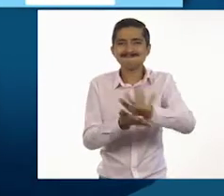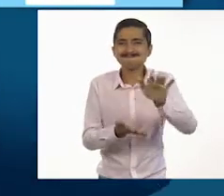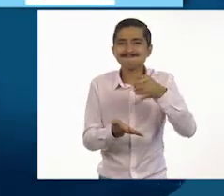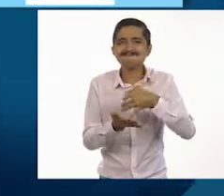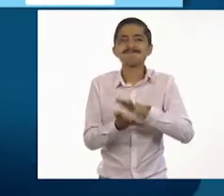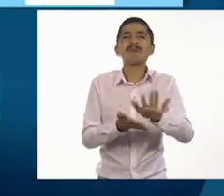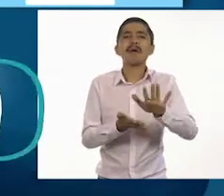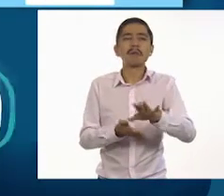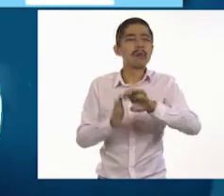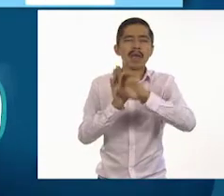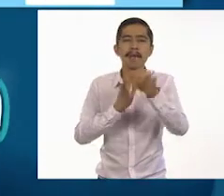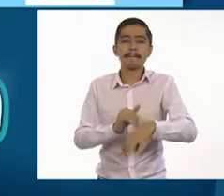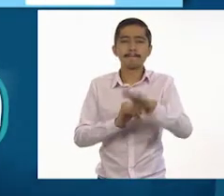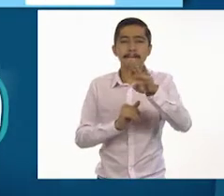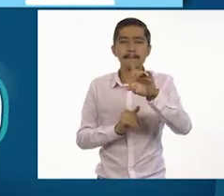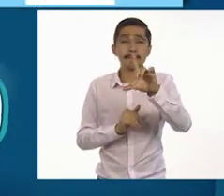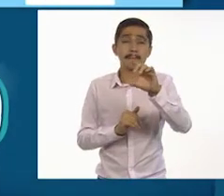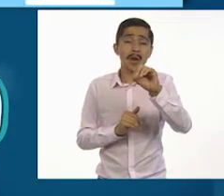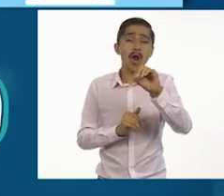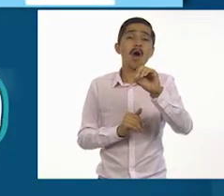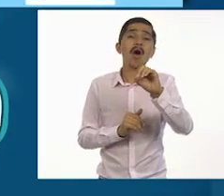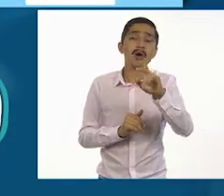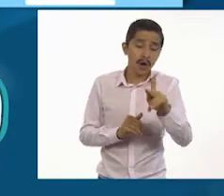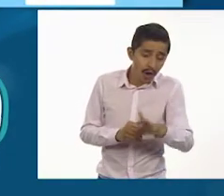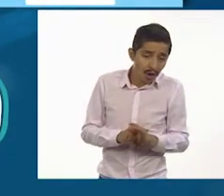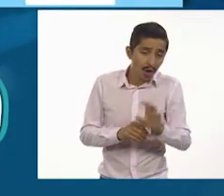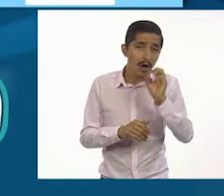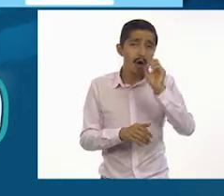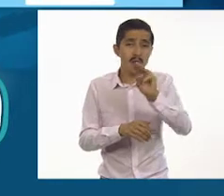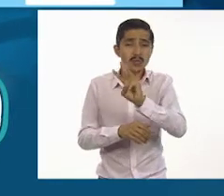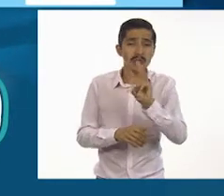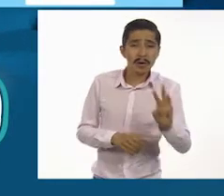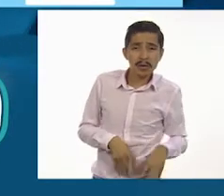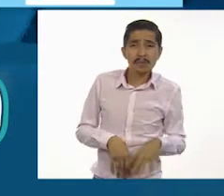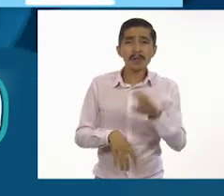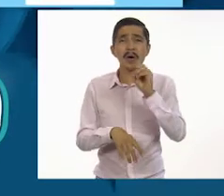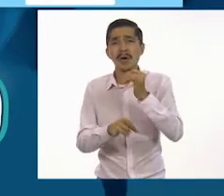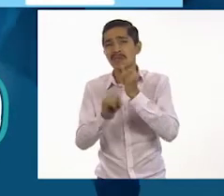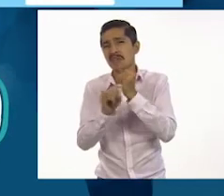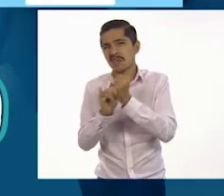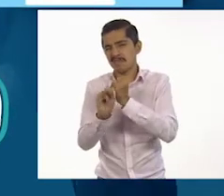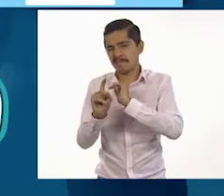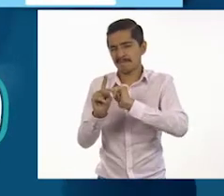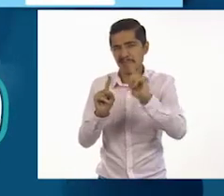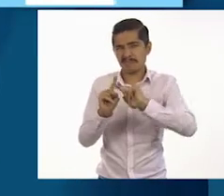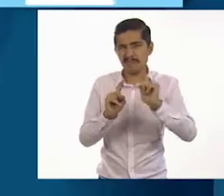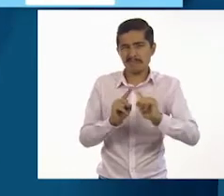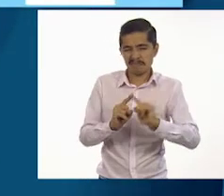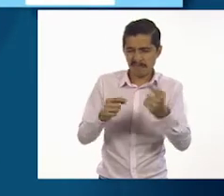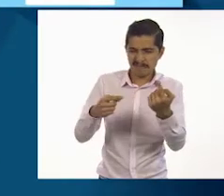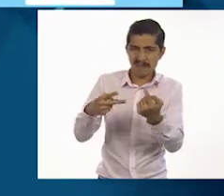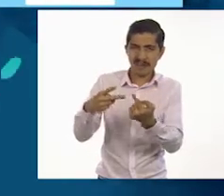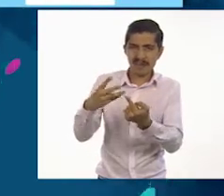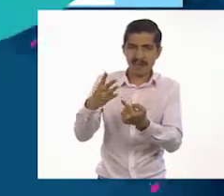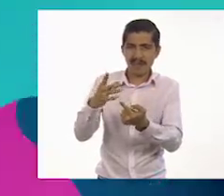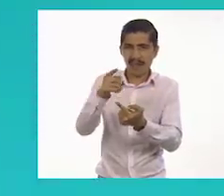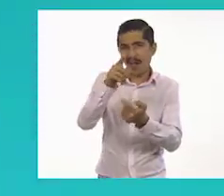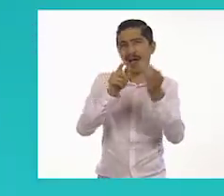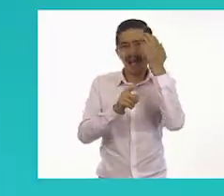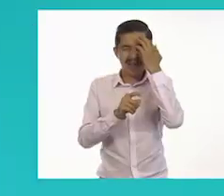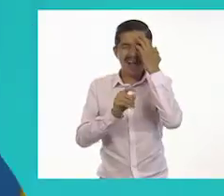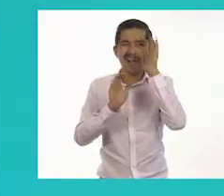un blog, una página web o las redes sociales que ustedes seguramente conocen muchísimo mejor.